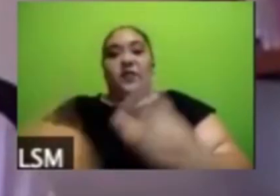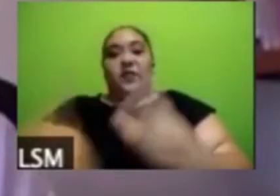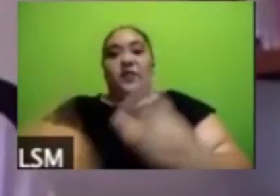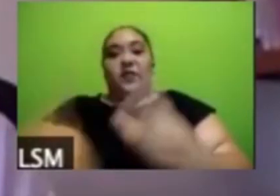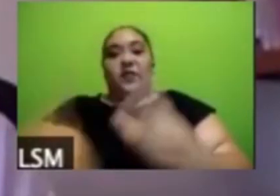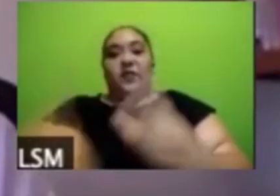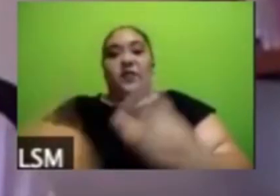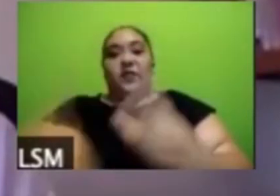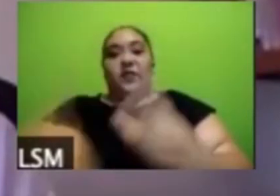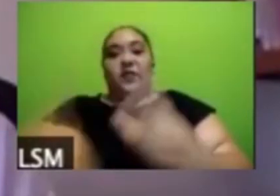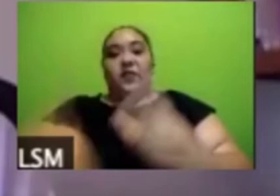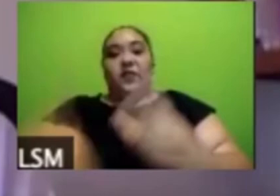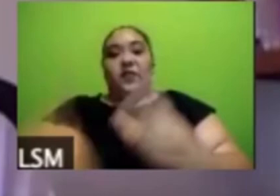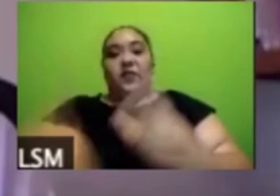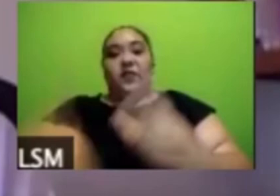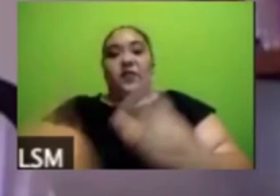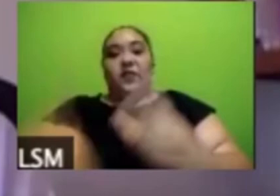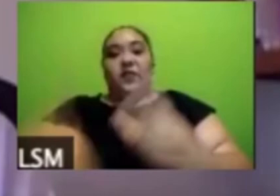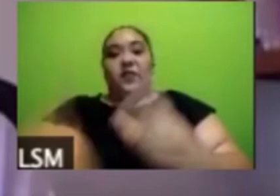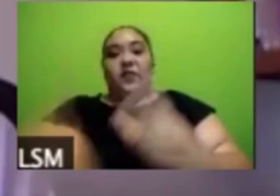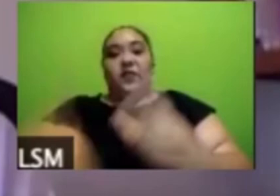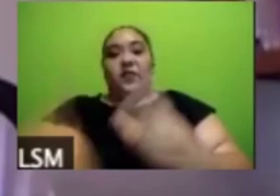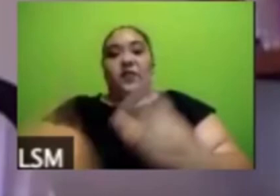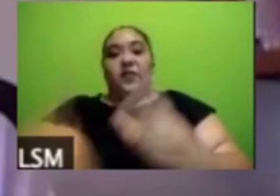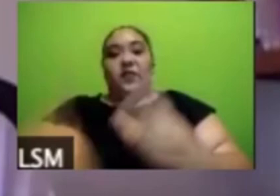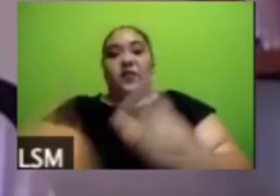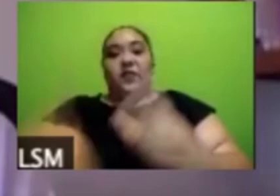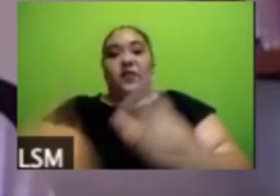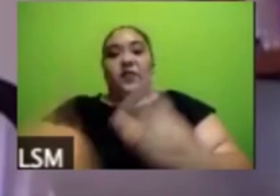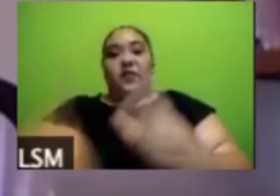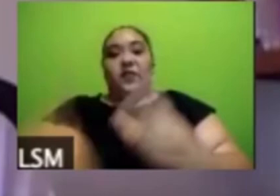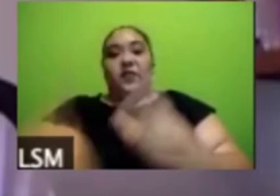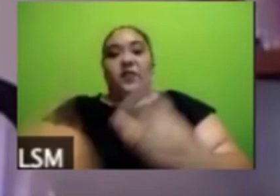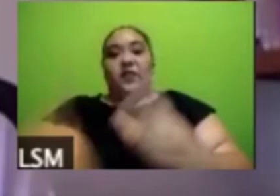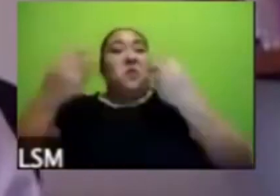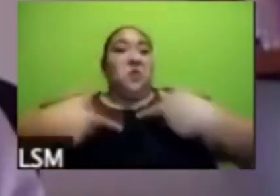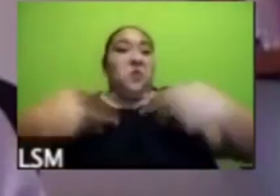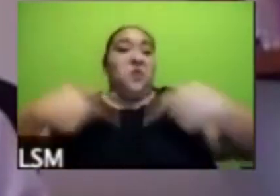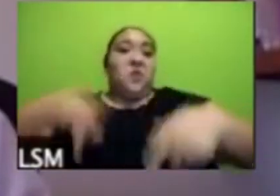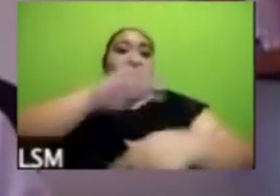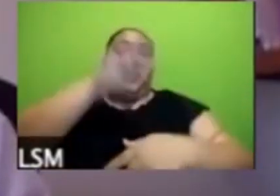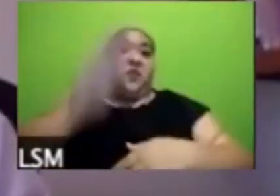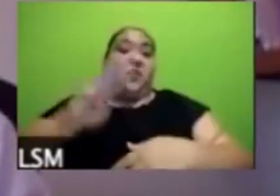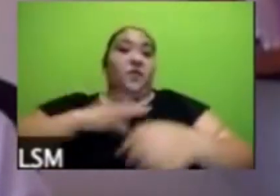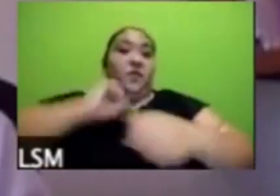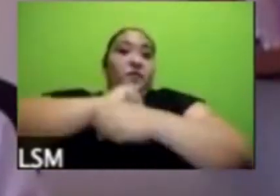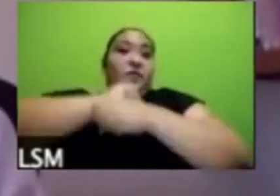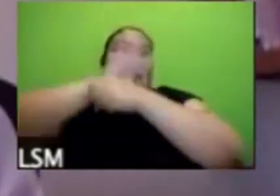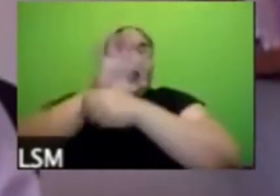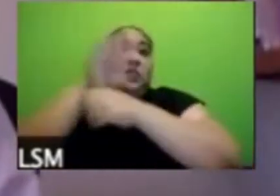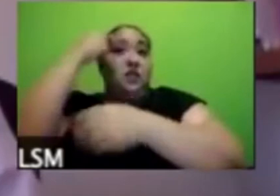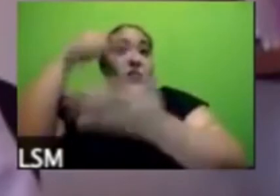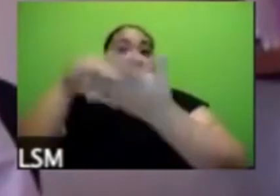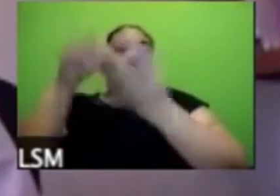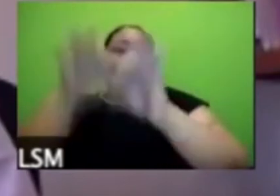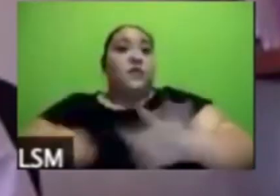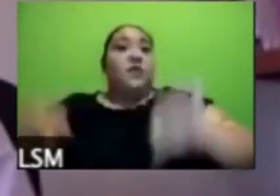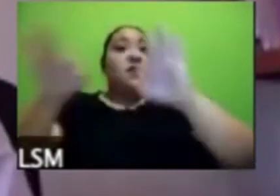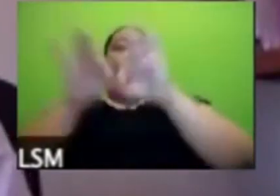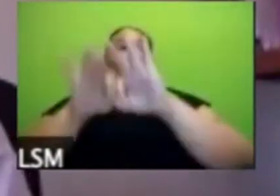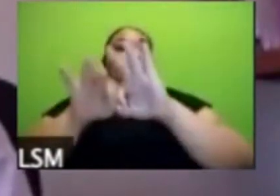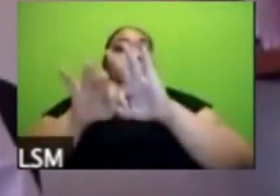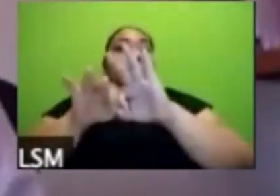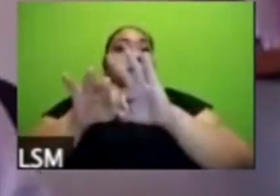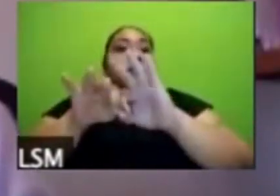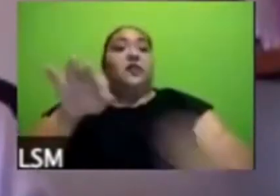creo que también el ánimo social va va modificándose es importantísimo saber qué qué pasa